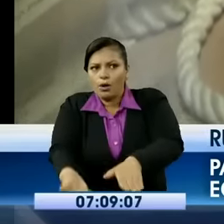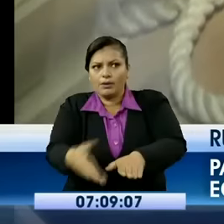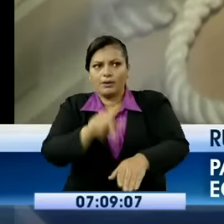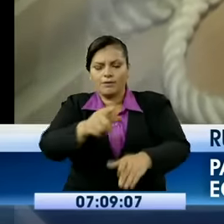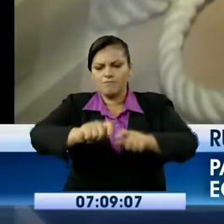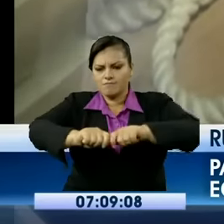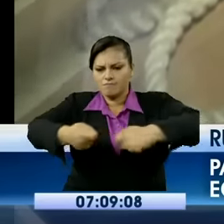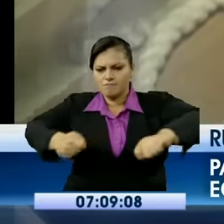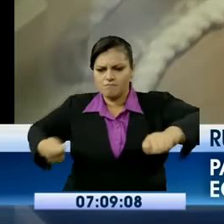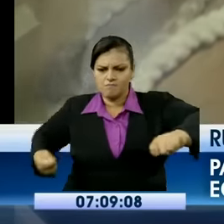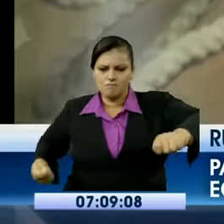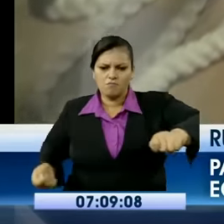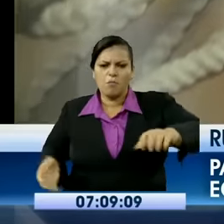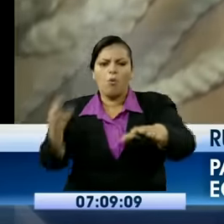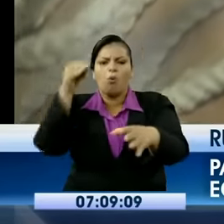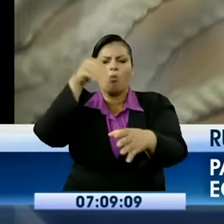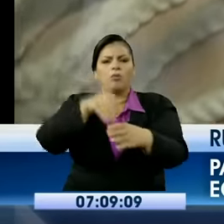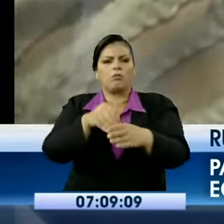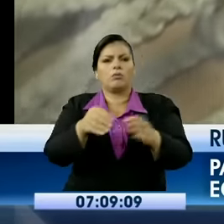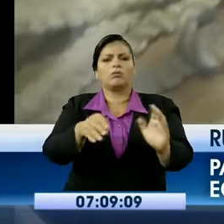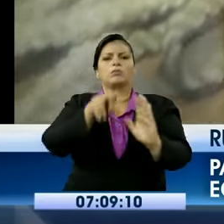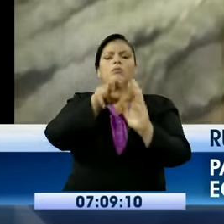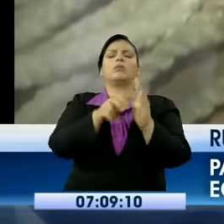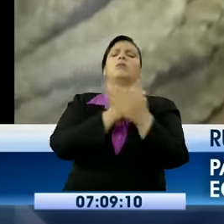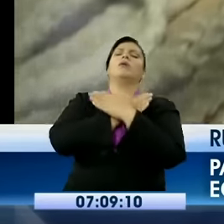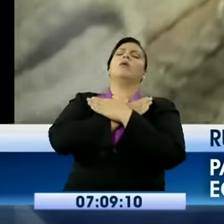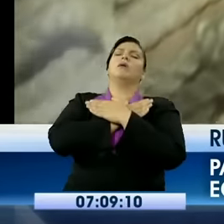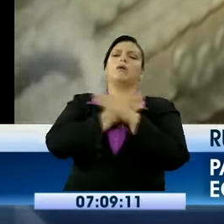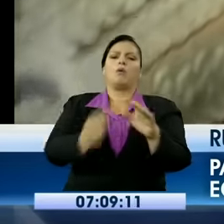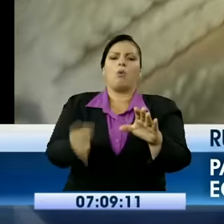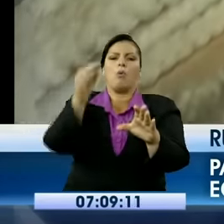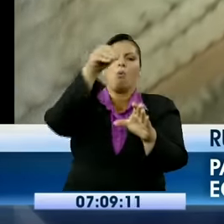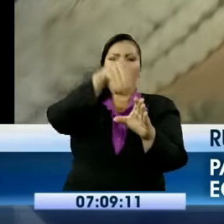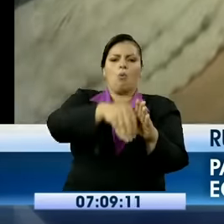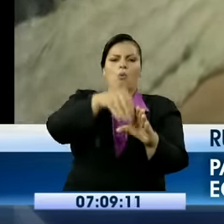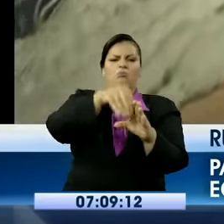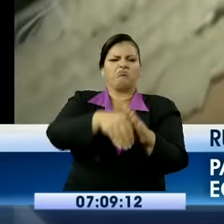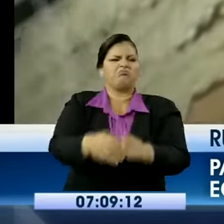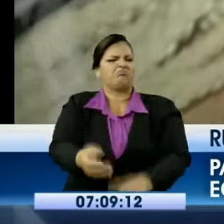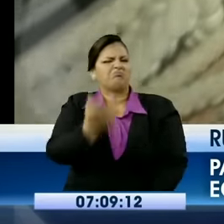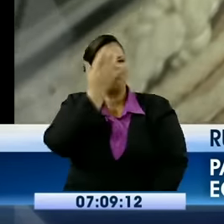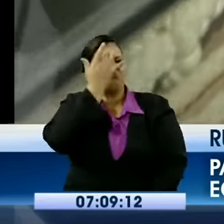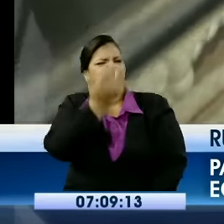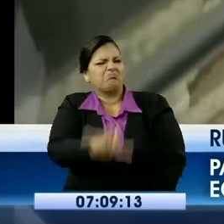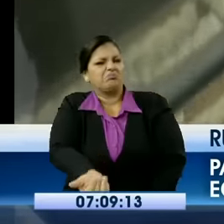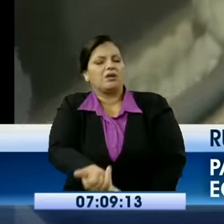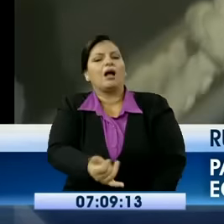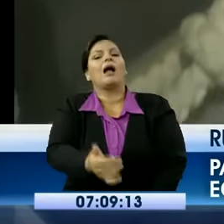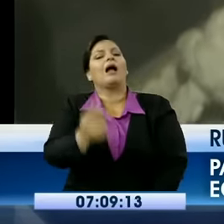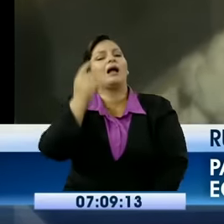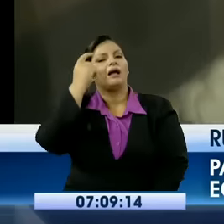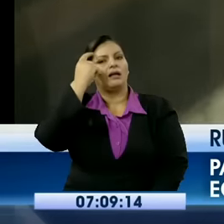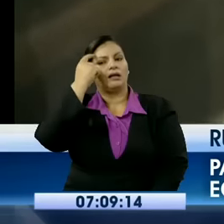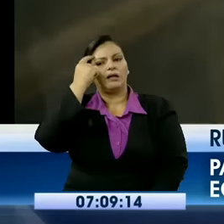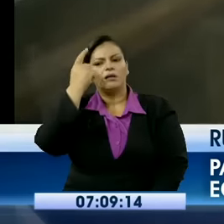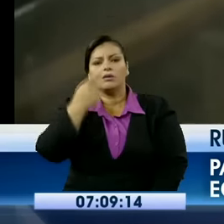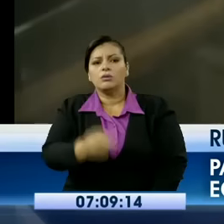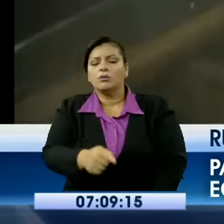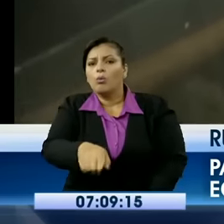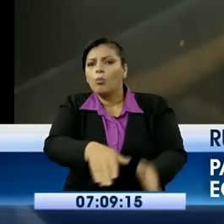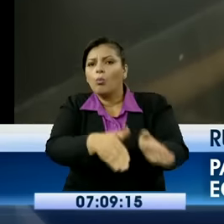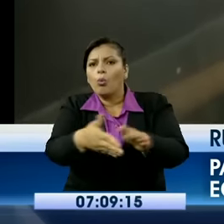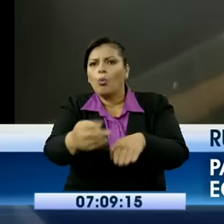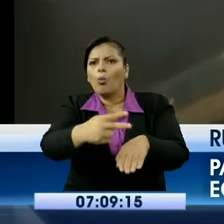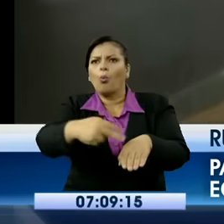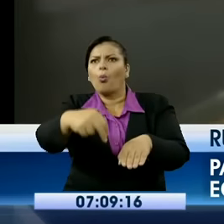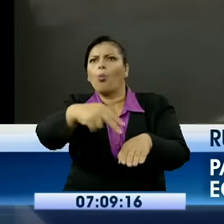nosotros al fallecer tenemos varias etapas para poder llegar al cielo, ¿no? Entonces hay un espacio donde estamos como purgando todos nuestros